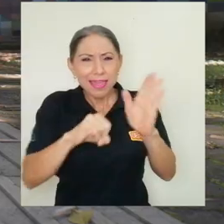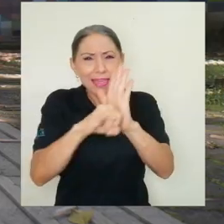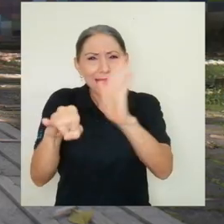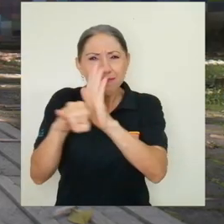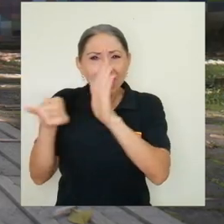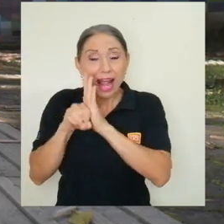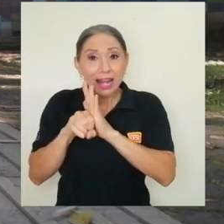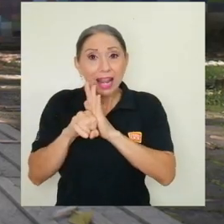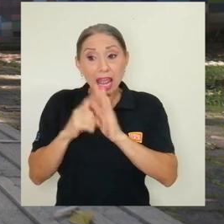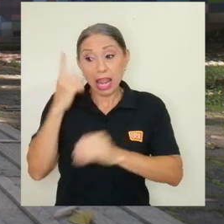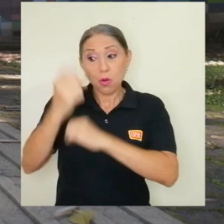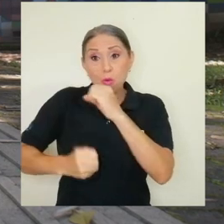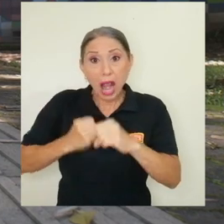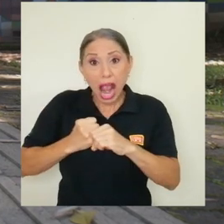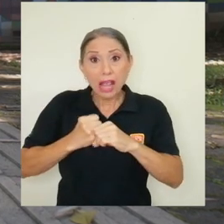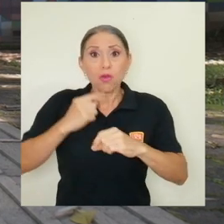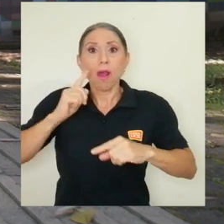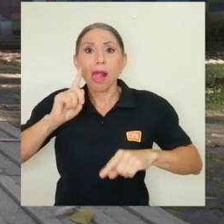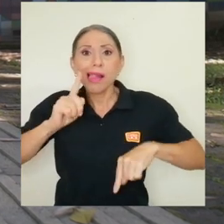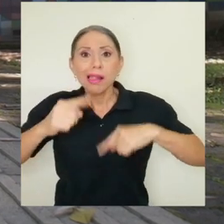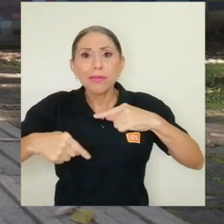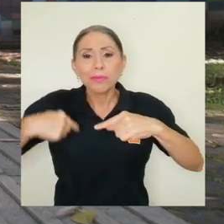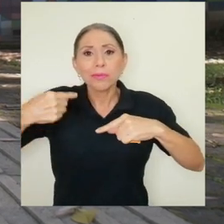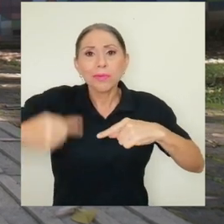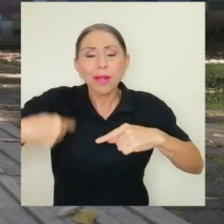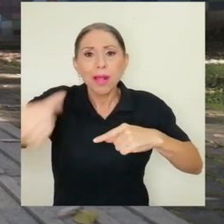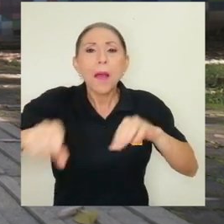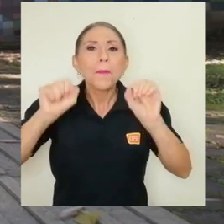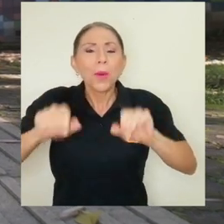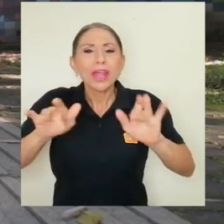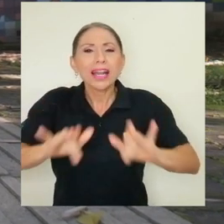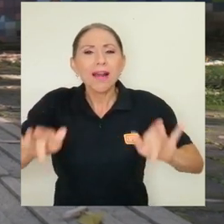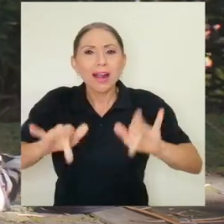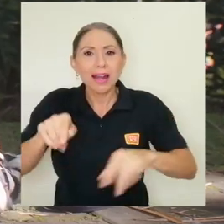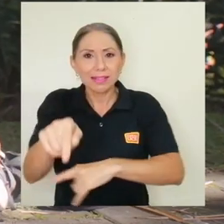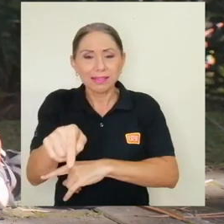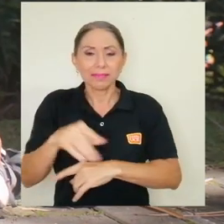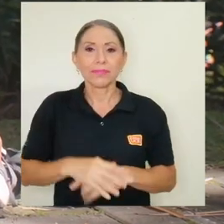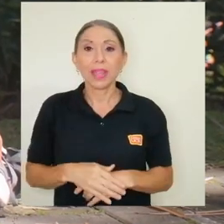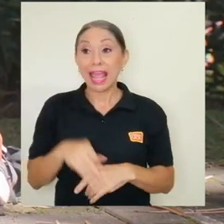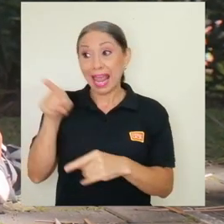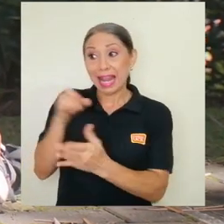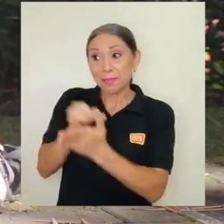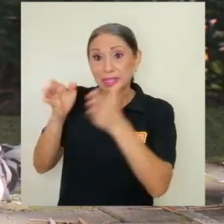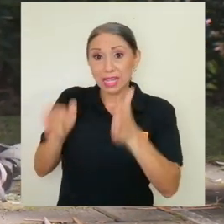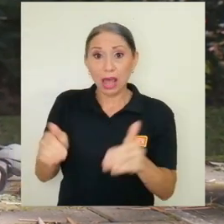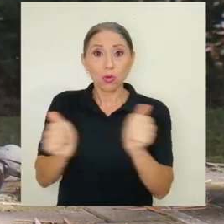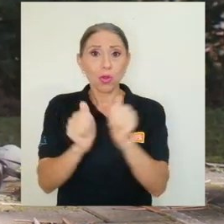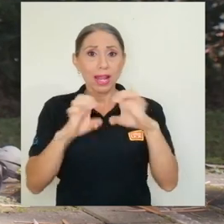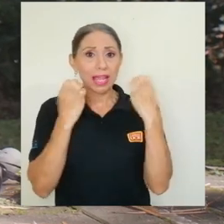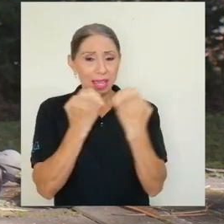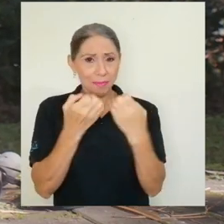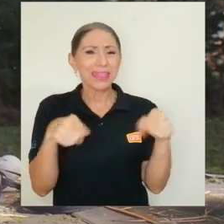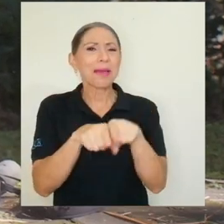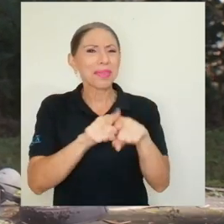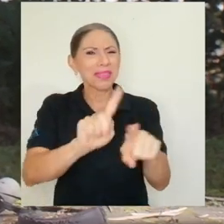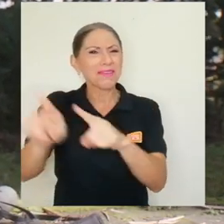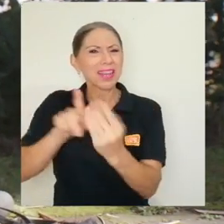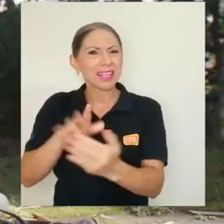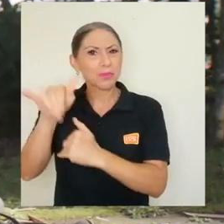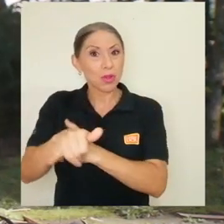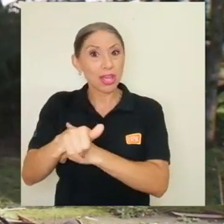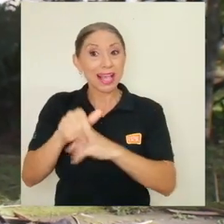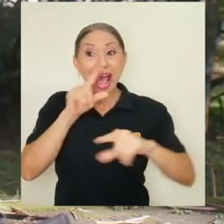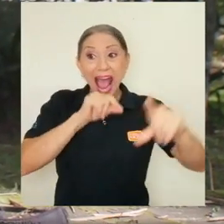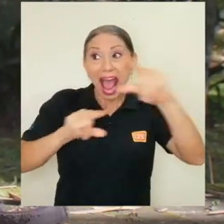dentro del mismo año y entre años. El investigador y su equipo también ejecutan otros proyectos en los que analizan si las